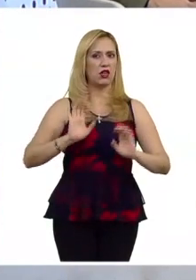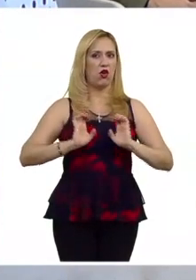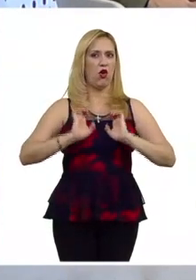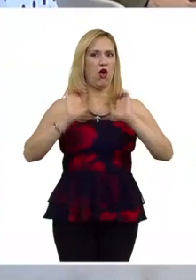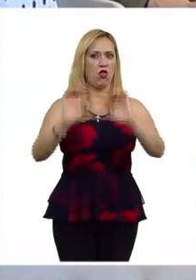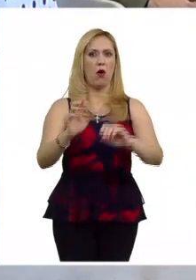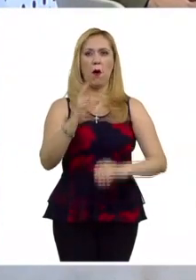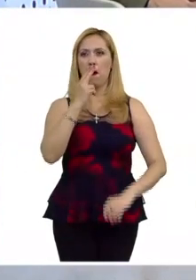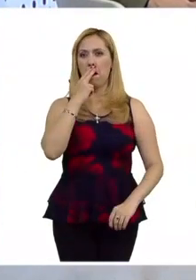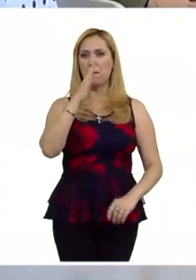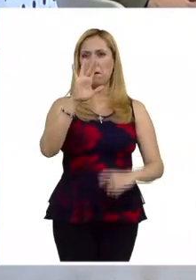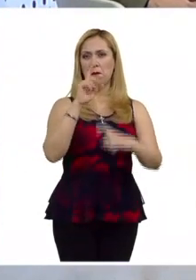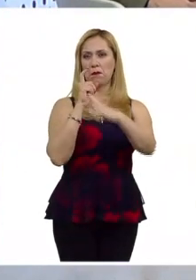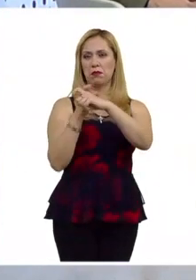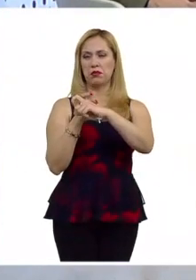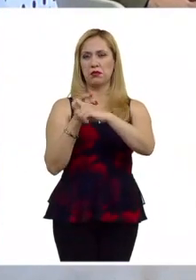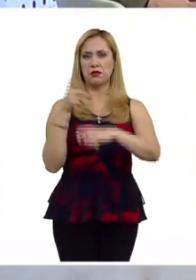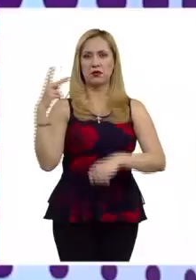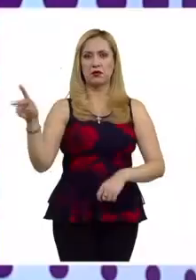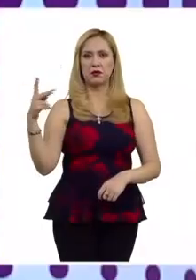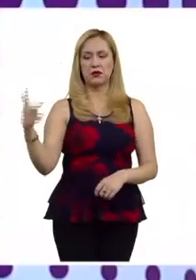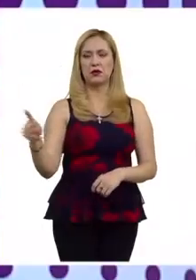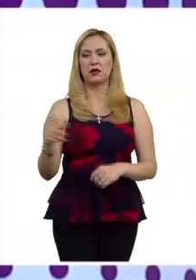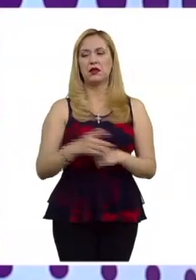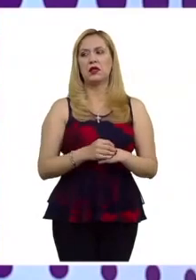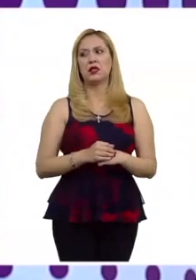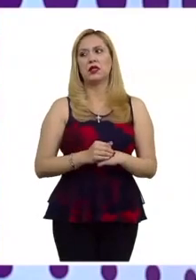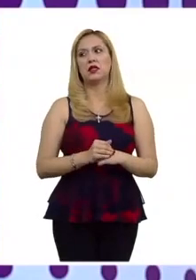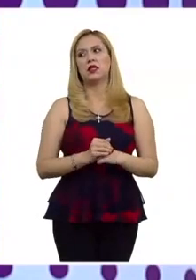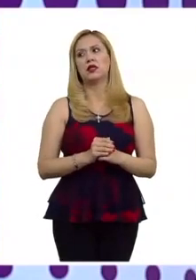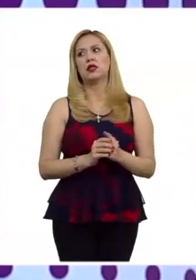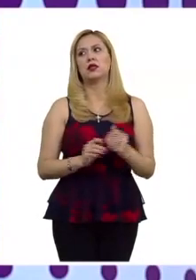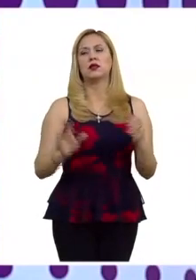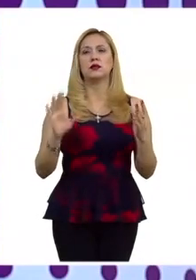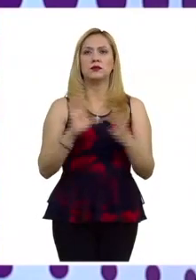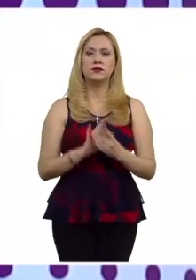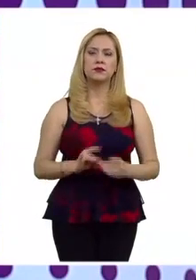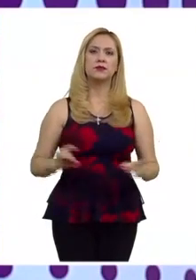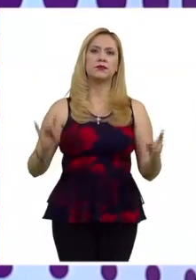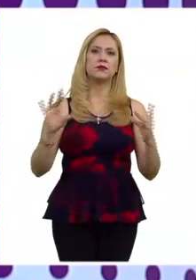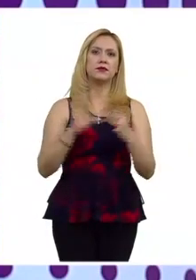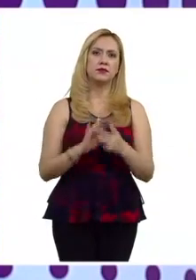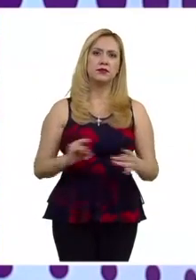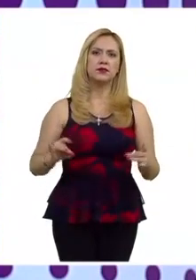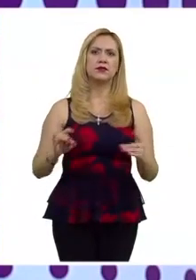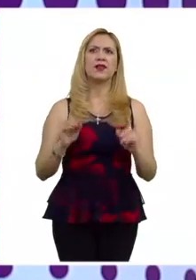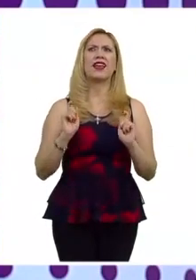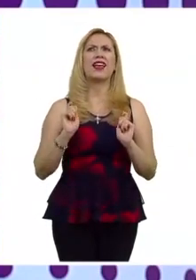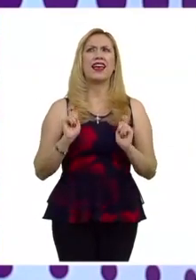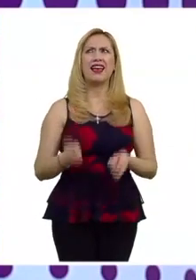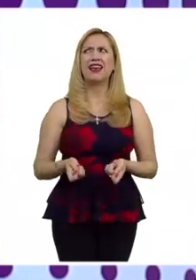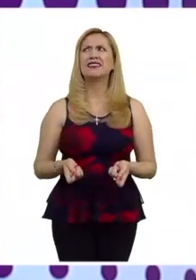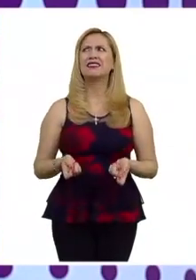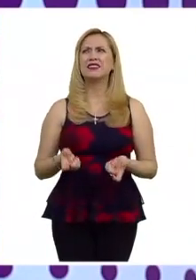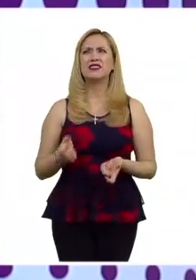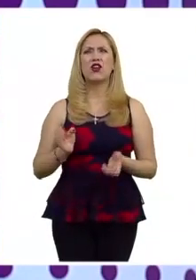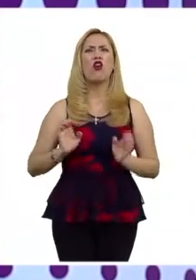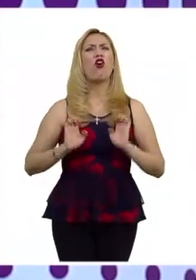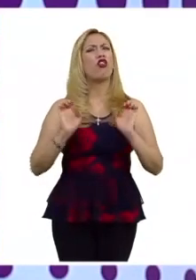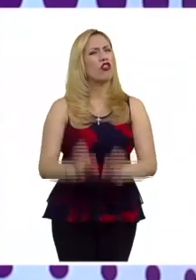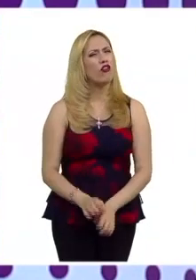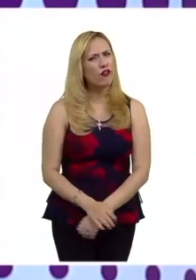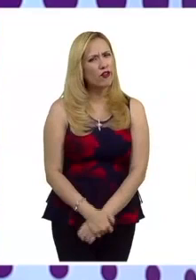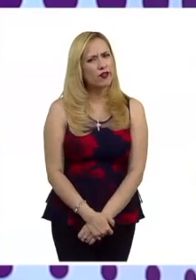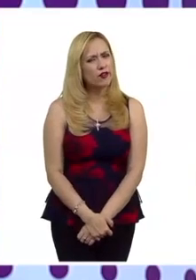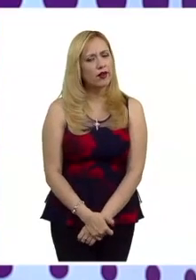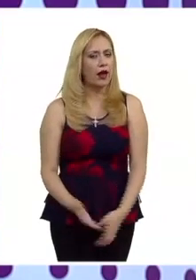plática desde el principio del programa con pues qué encendíamos por discurso de odio y vimos que